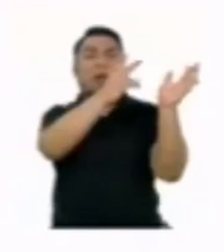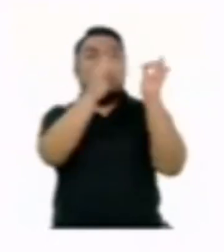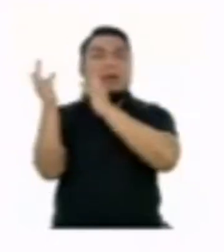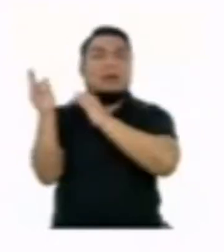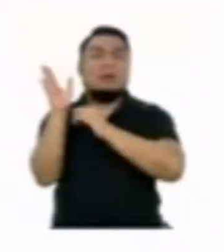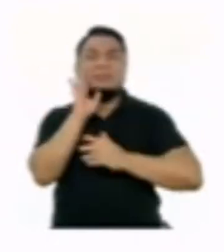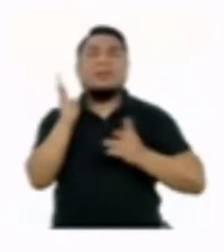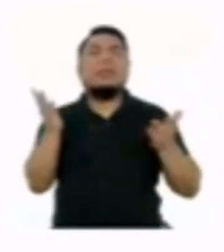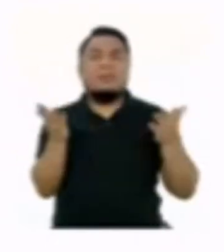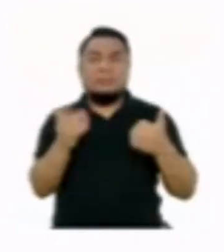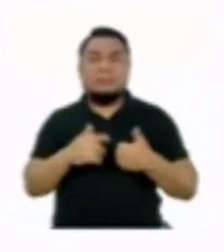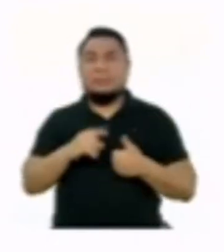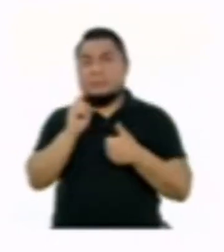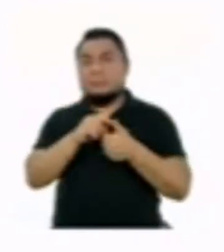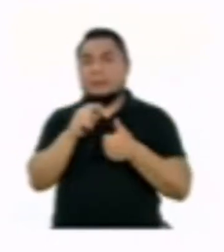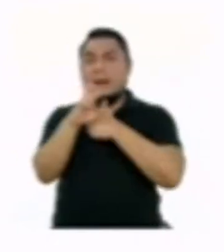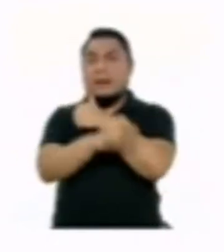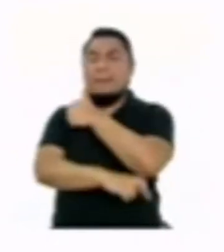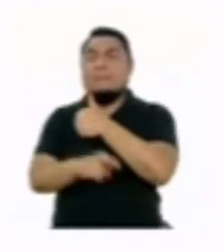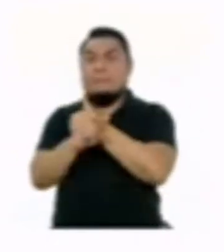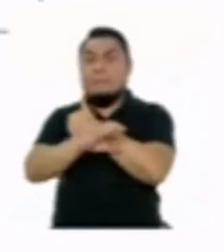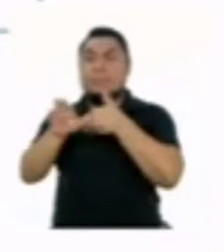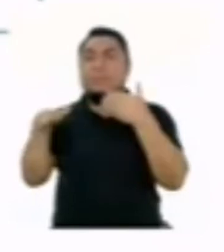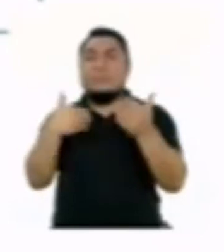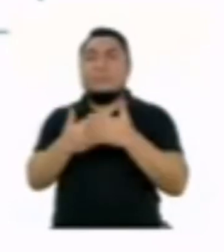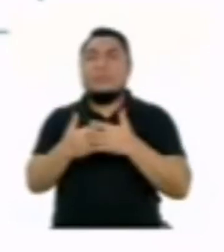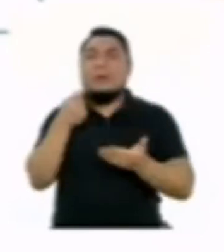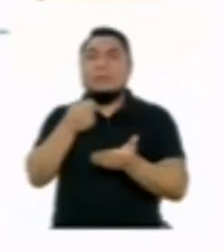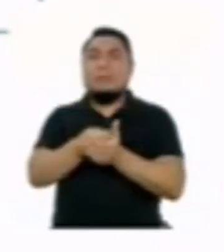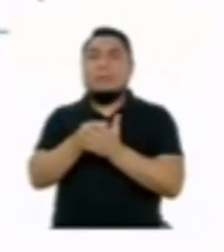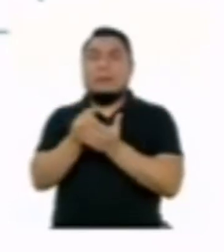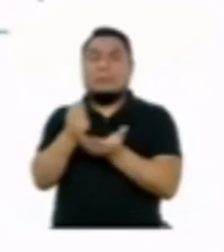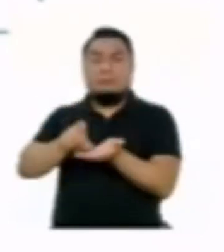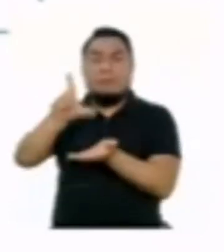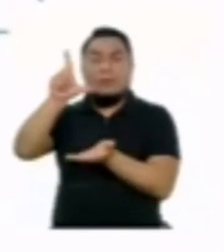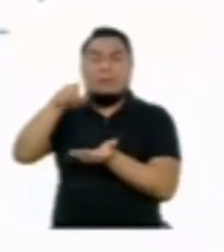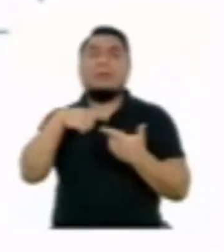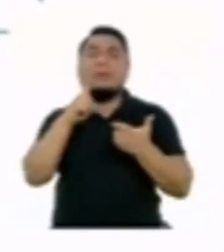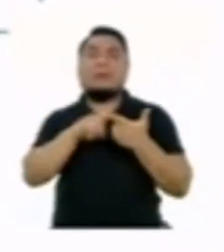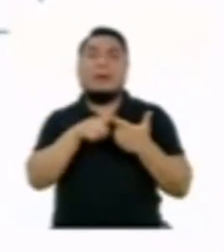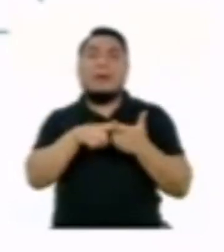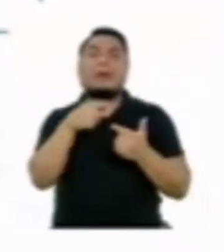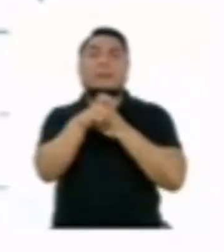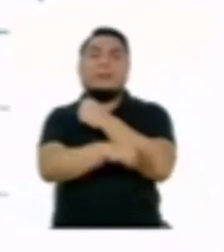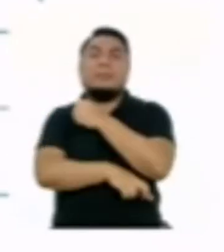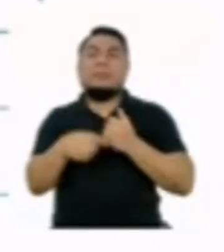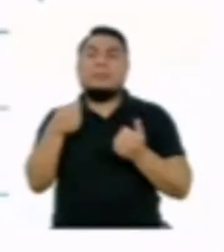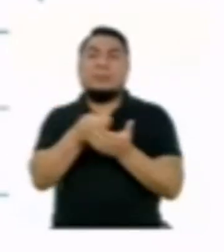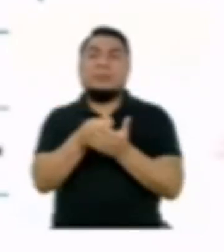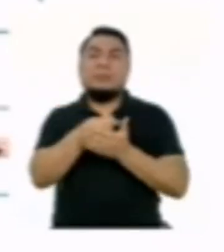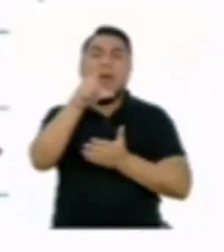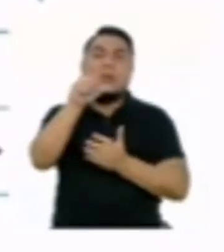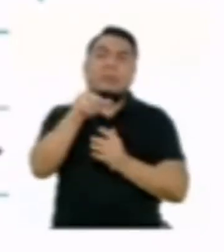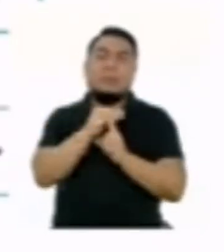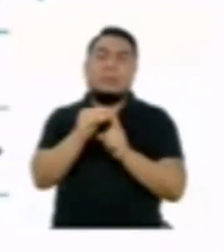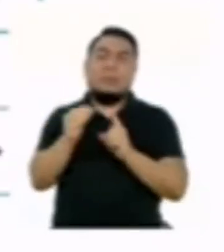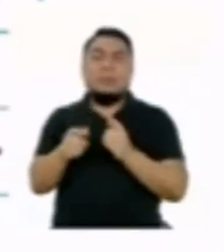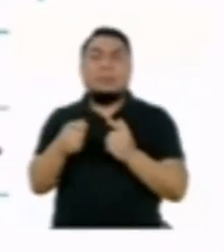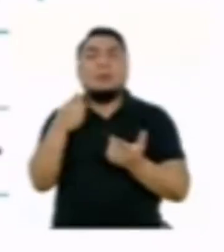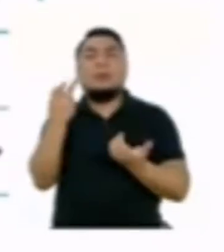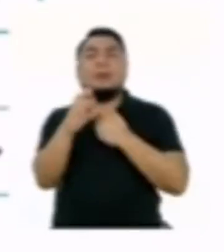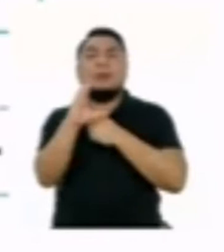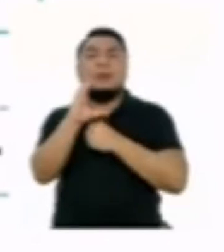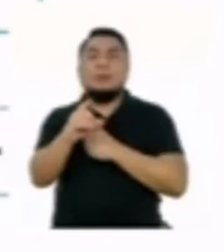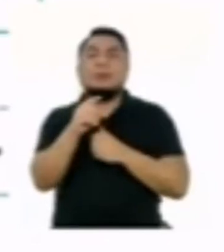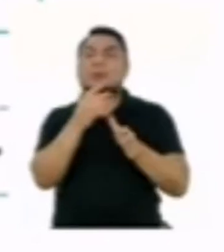en A. Países con ingresos altos B. Países con ingresos bajos y medianos C.